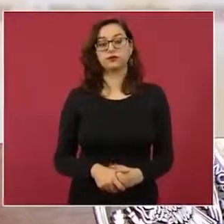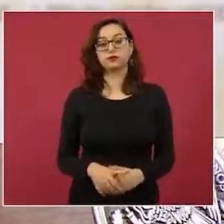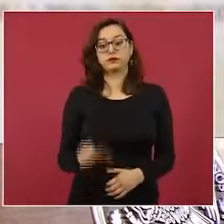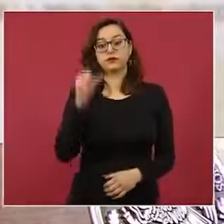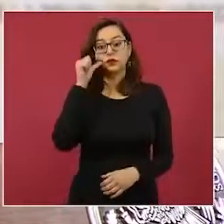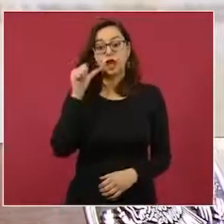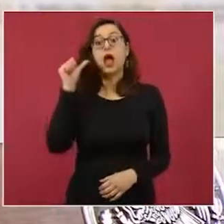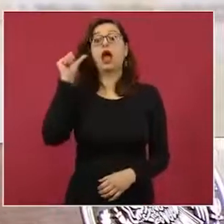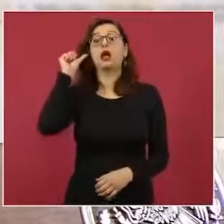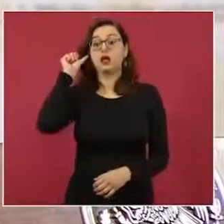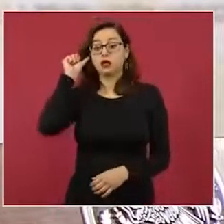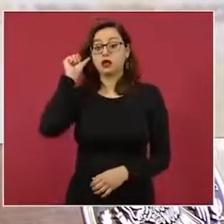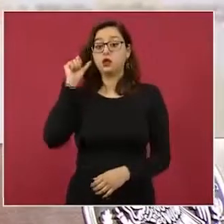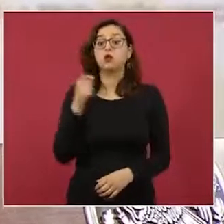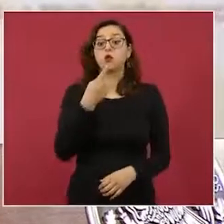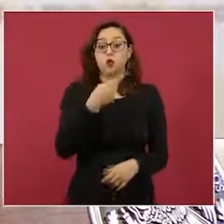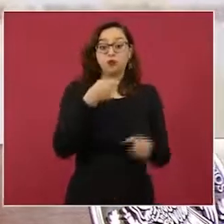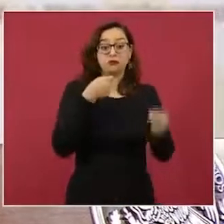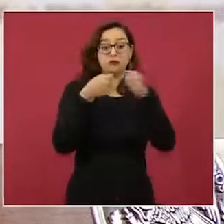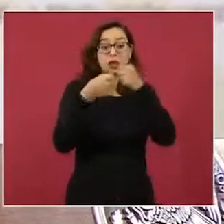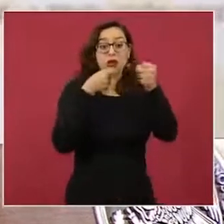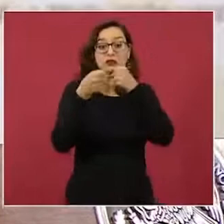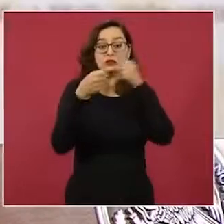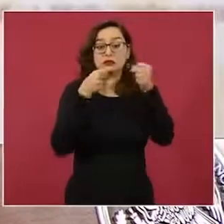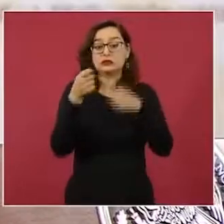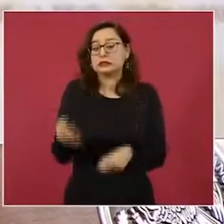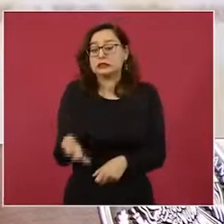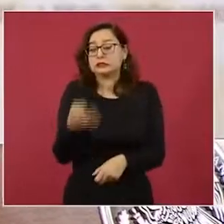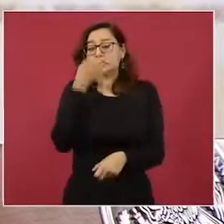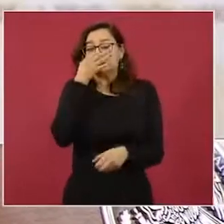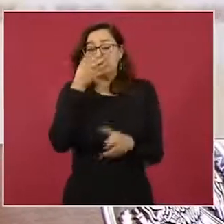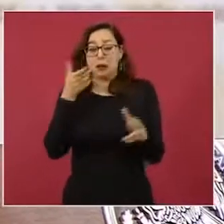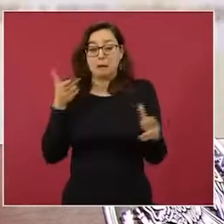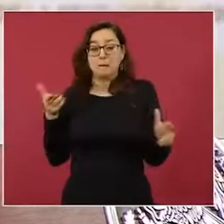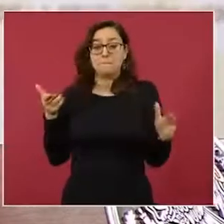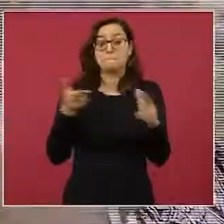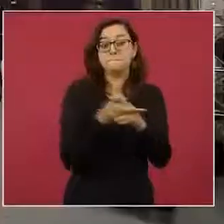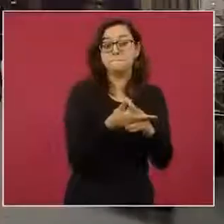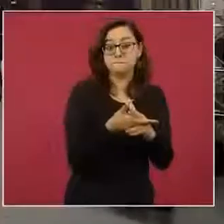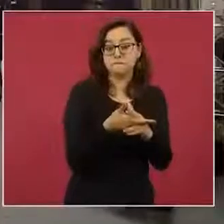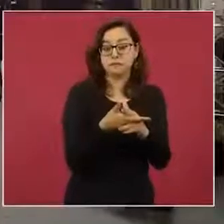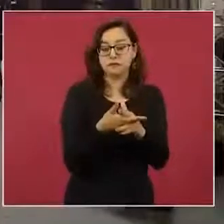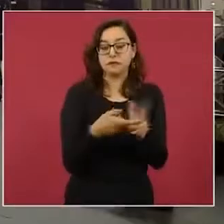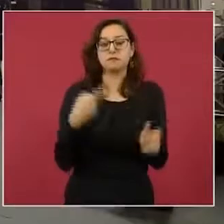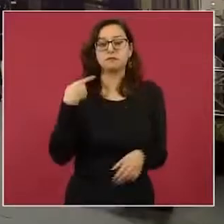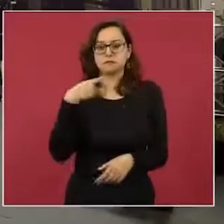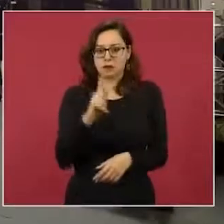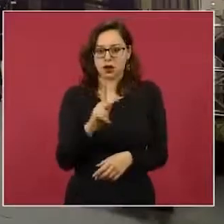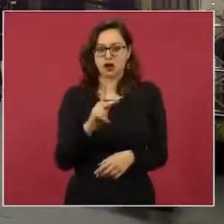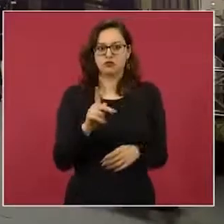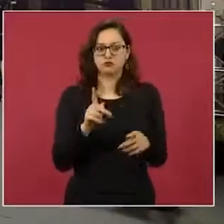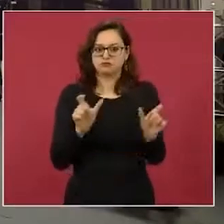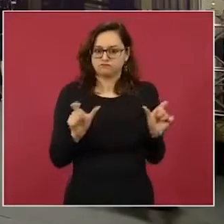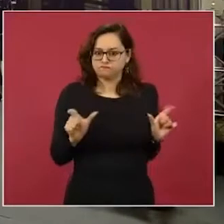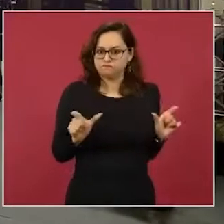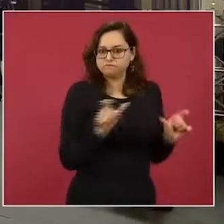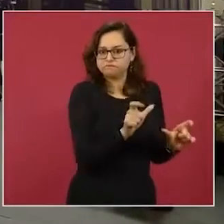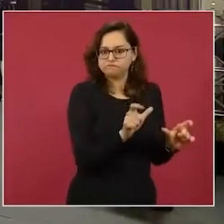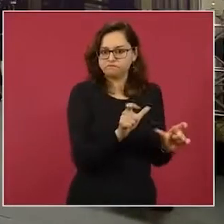periodista en Oaxaca. Y estamos